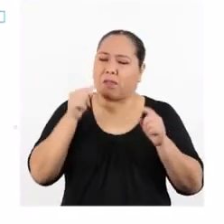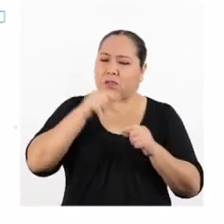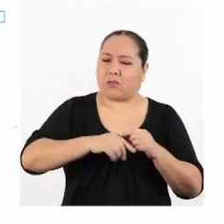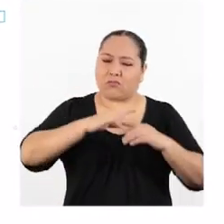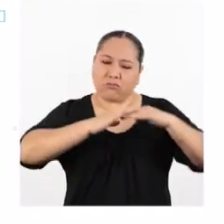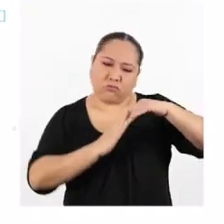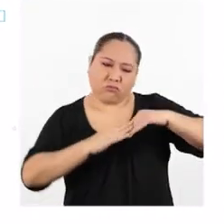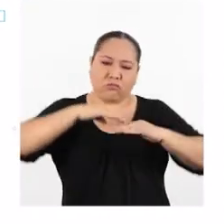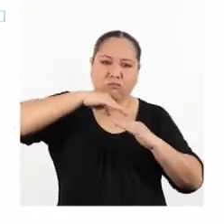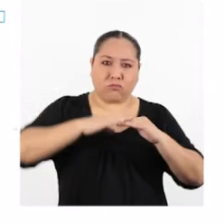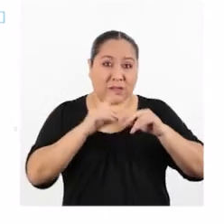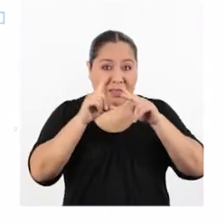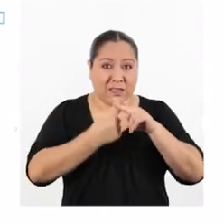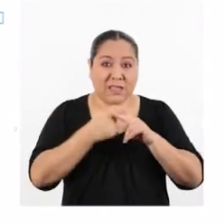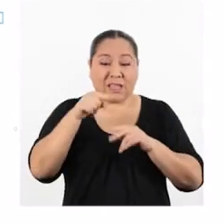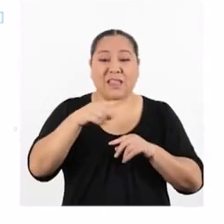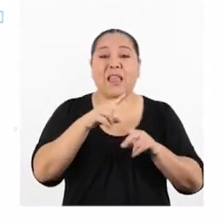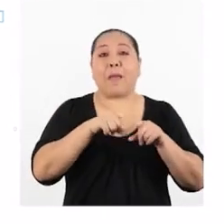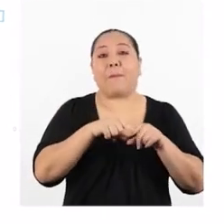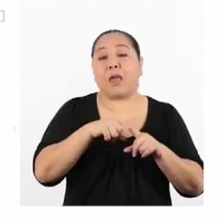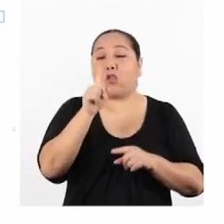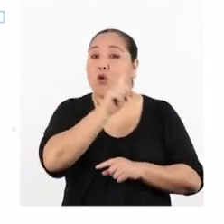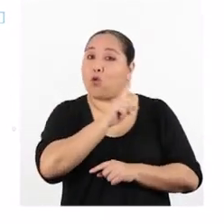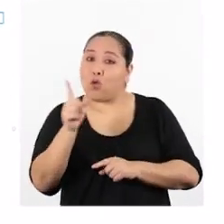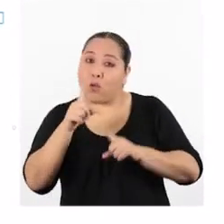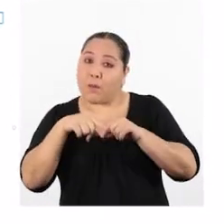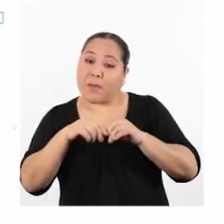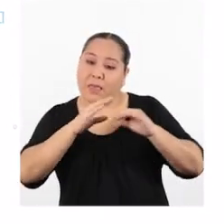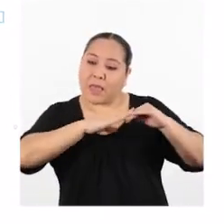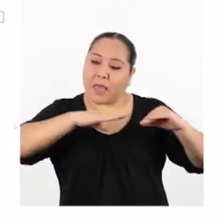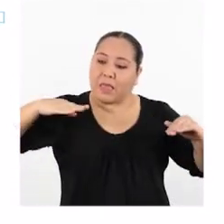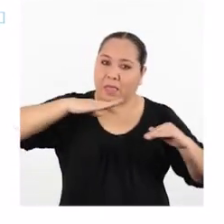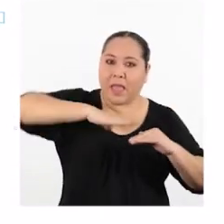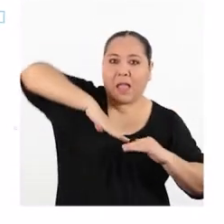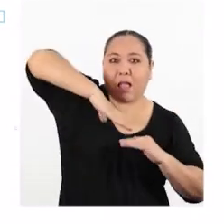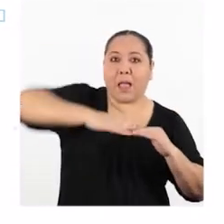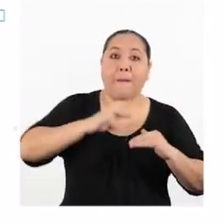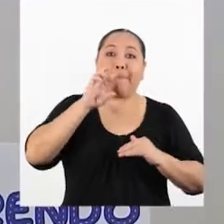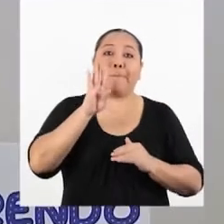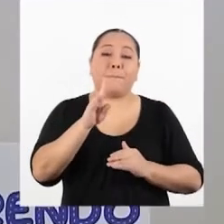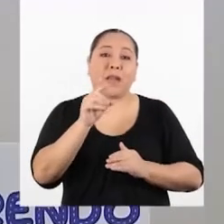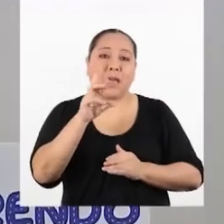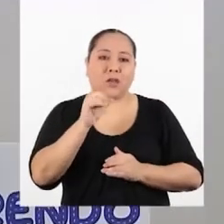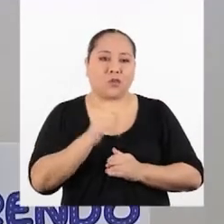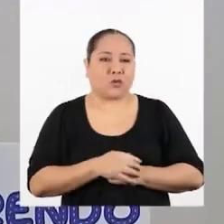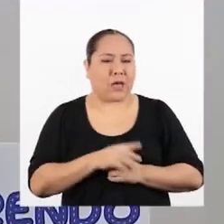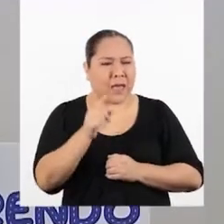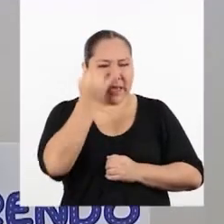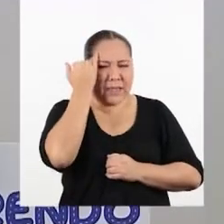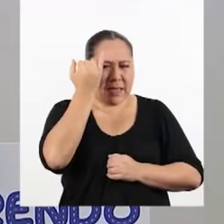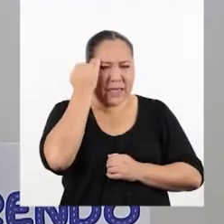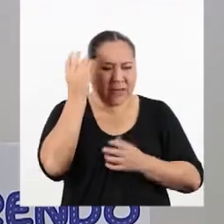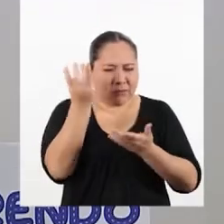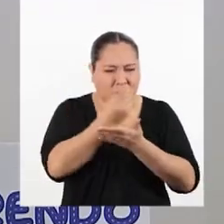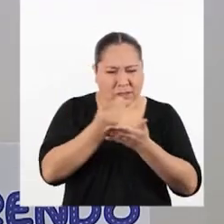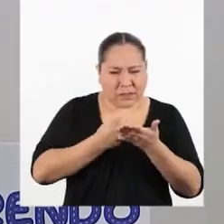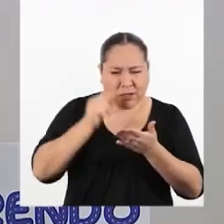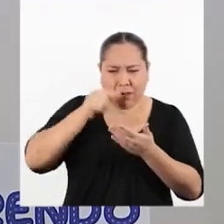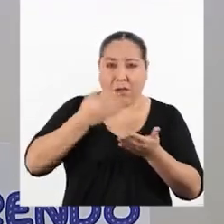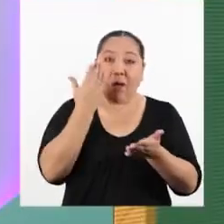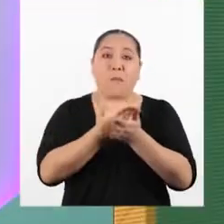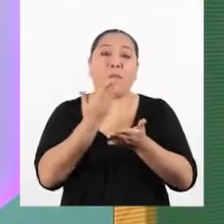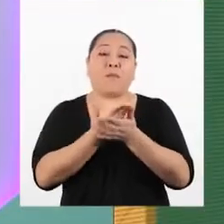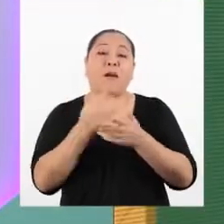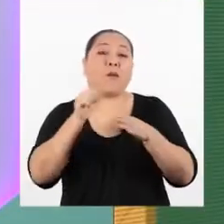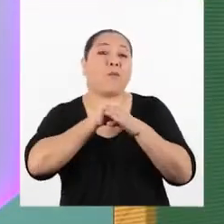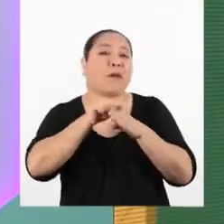equilibrio inicial depende o no del brazo de resistencia. Y hay estrategias diseñadas para la parte experimental.